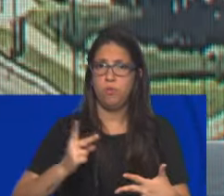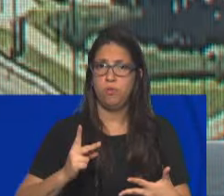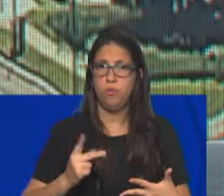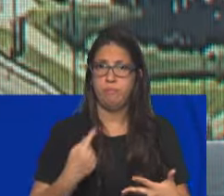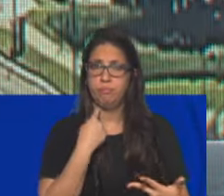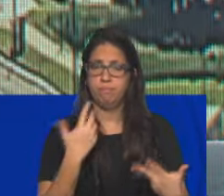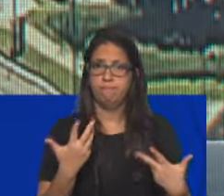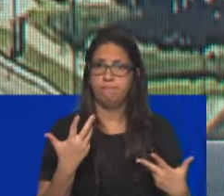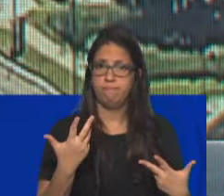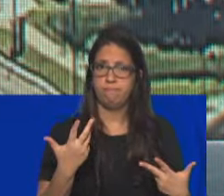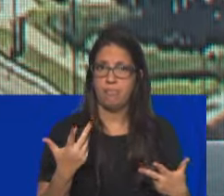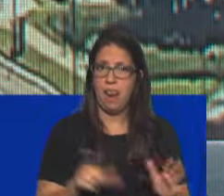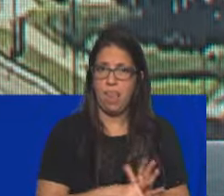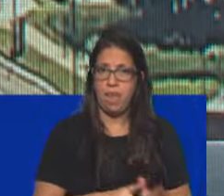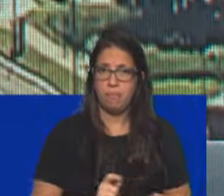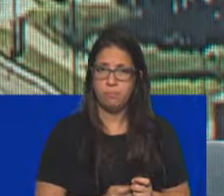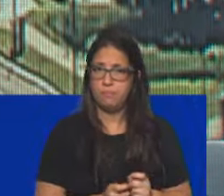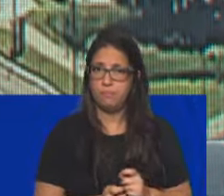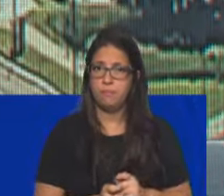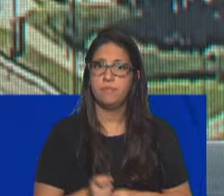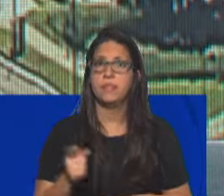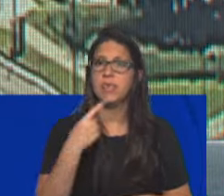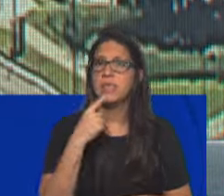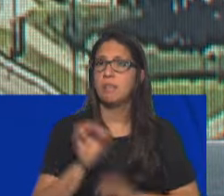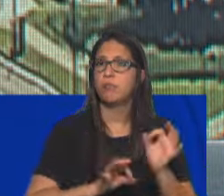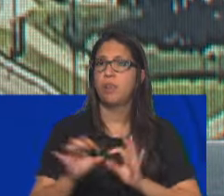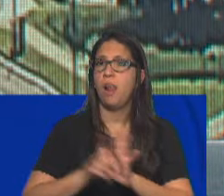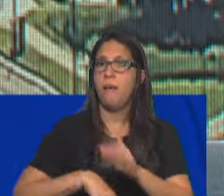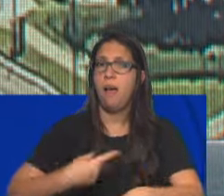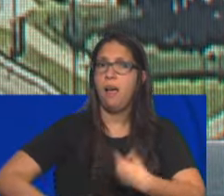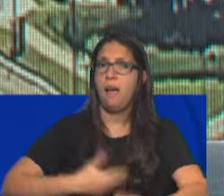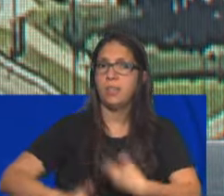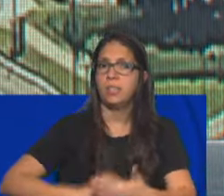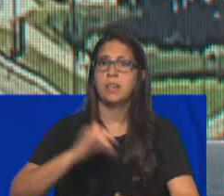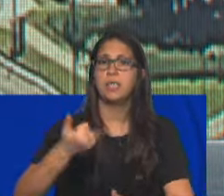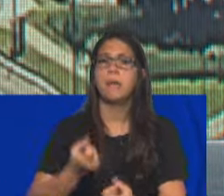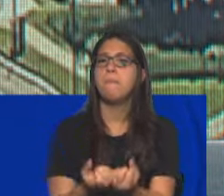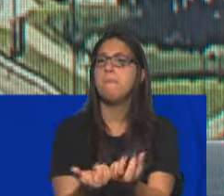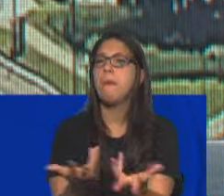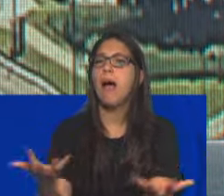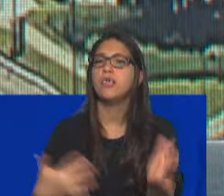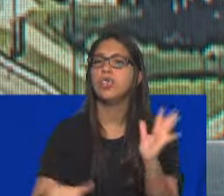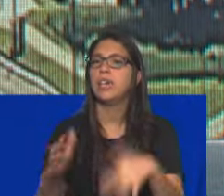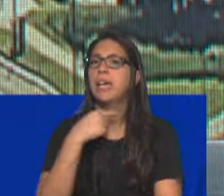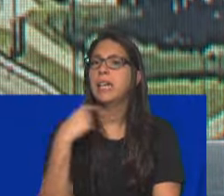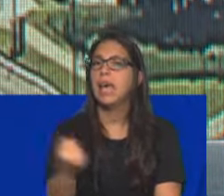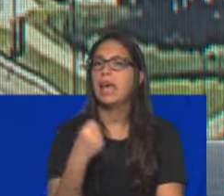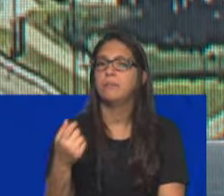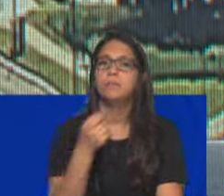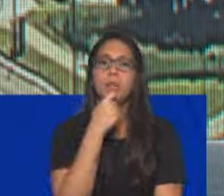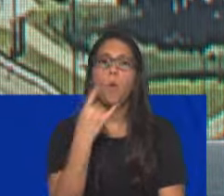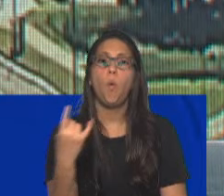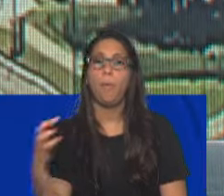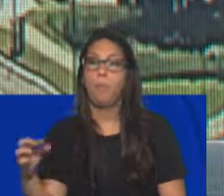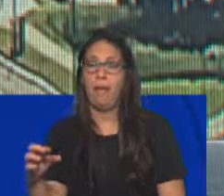señalan que van a avanzar con este proyecto de ley, están construyendo mayorías. Si uno toma Unión por la Patria y